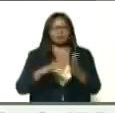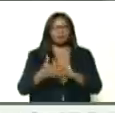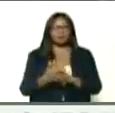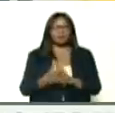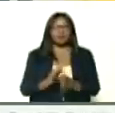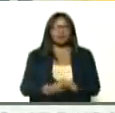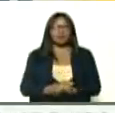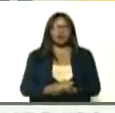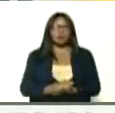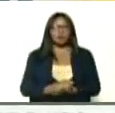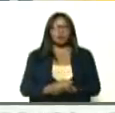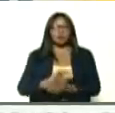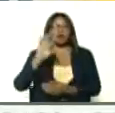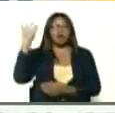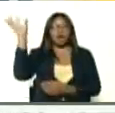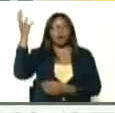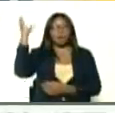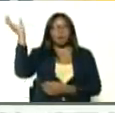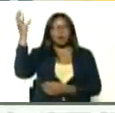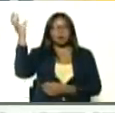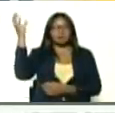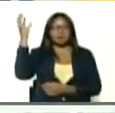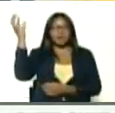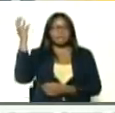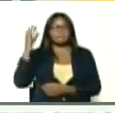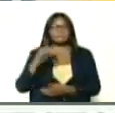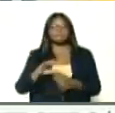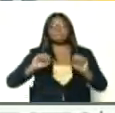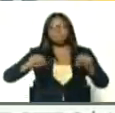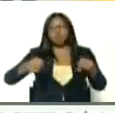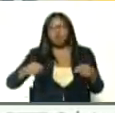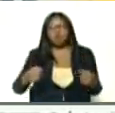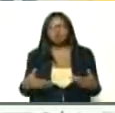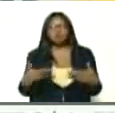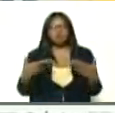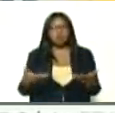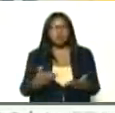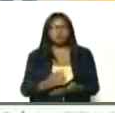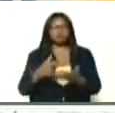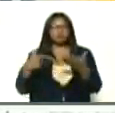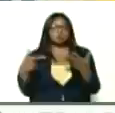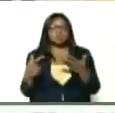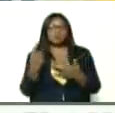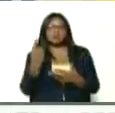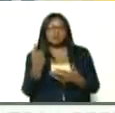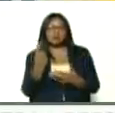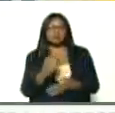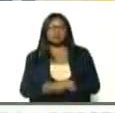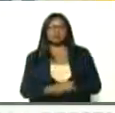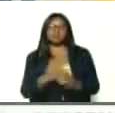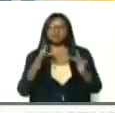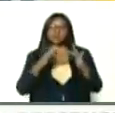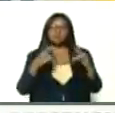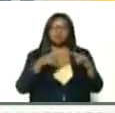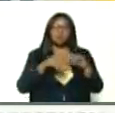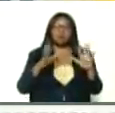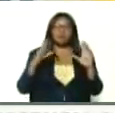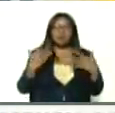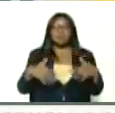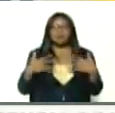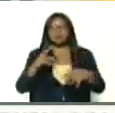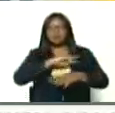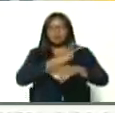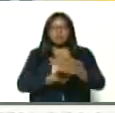una ambulancia, para el pueblo, dotaciones de motos, es decir, varias cosas, que están relacionadas, con el